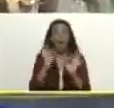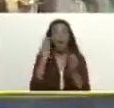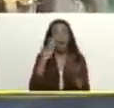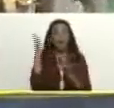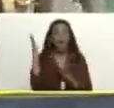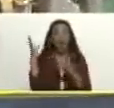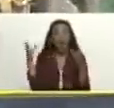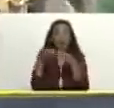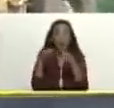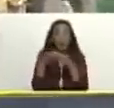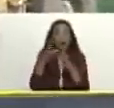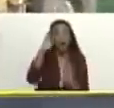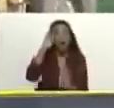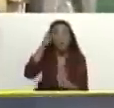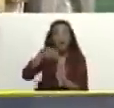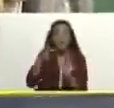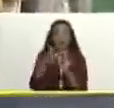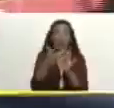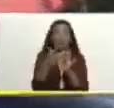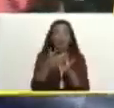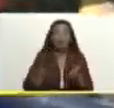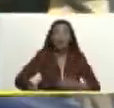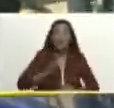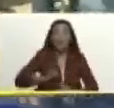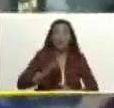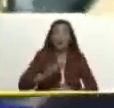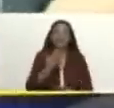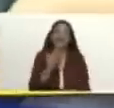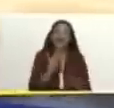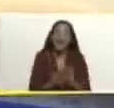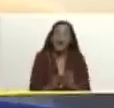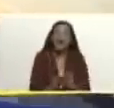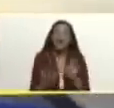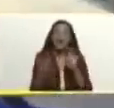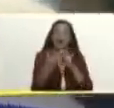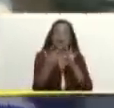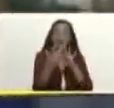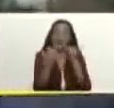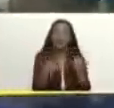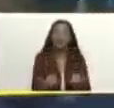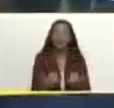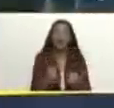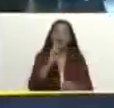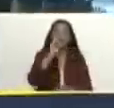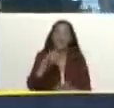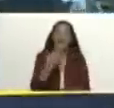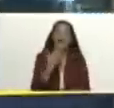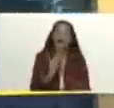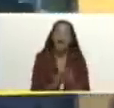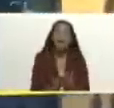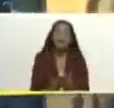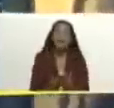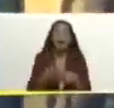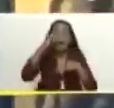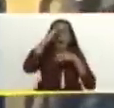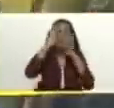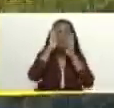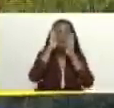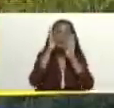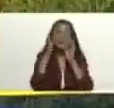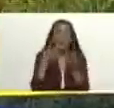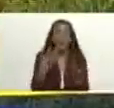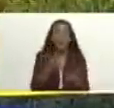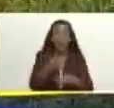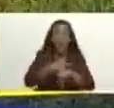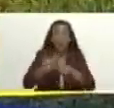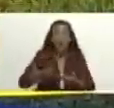Este pase es muy importante para nosotros y le damos las gracias por ello, pero también le damos las gracias por las atenciones que ha tenido su